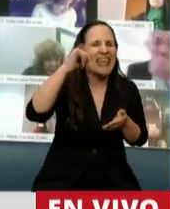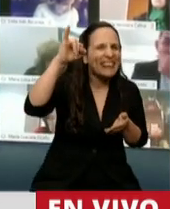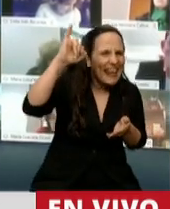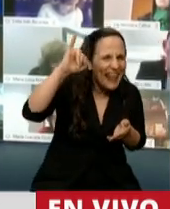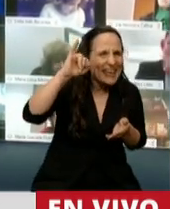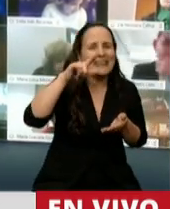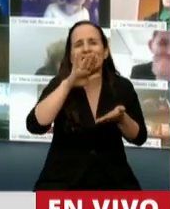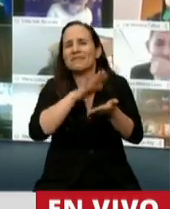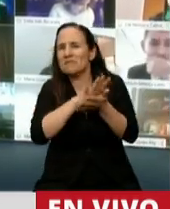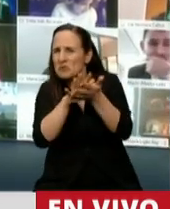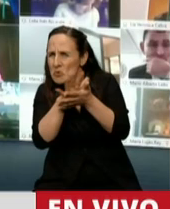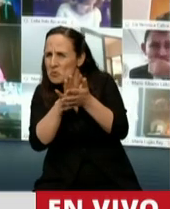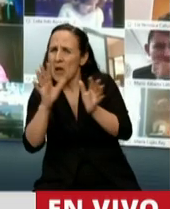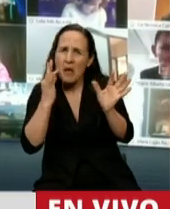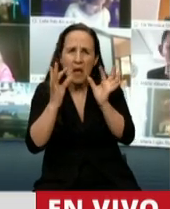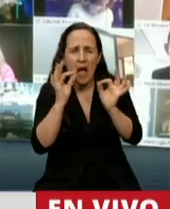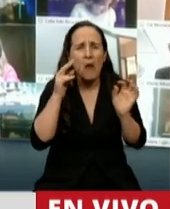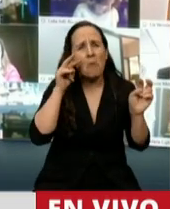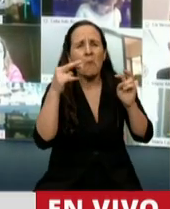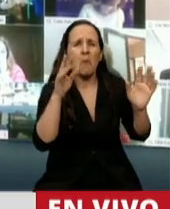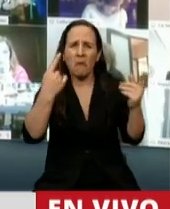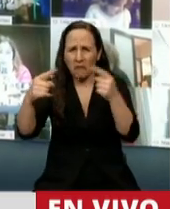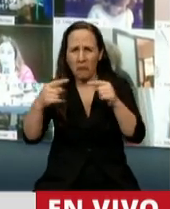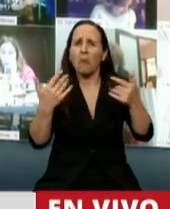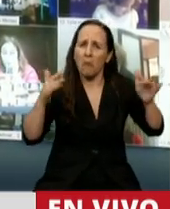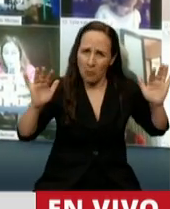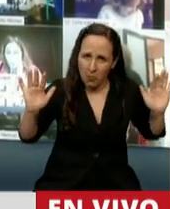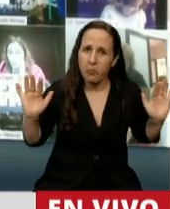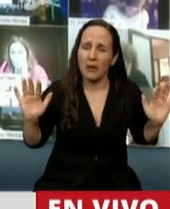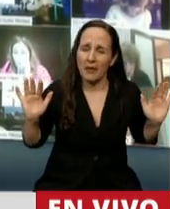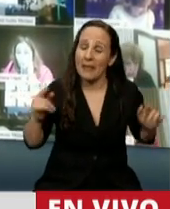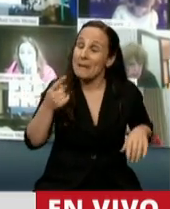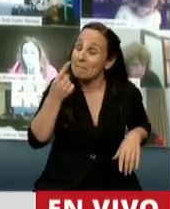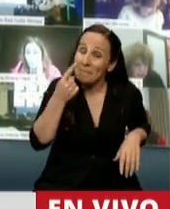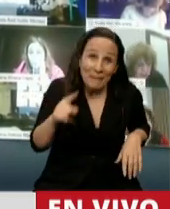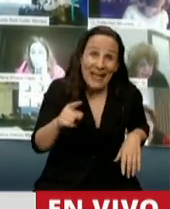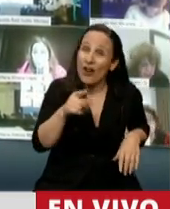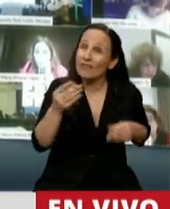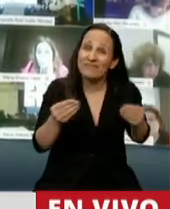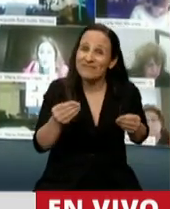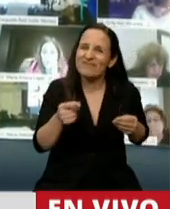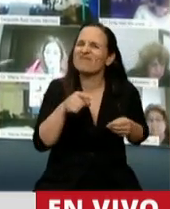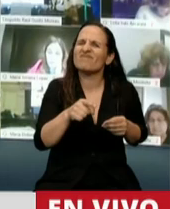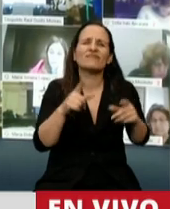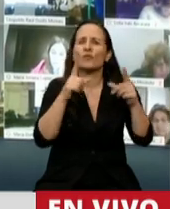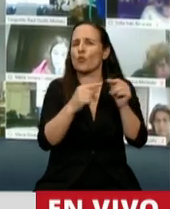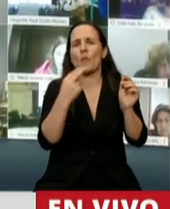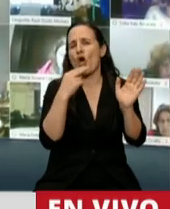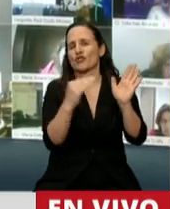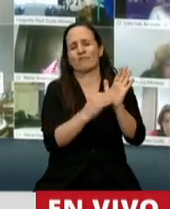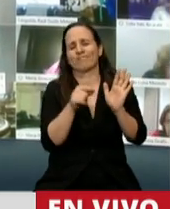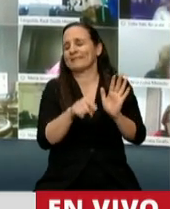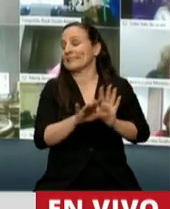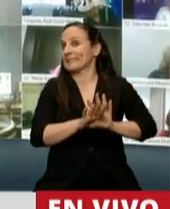algunas cuestiones se ha solucionado. Y podemos tener visiones distintas. Pero creo que el eje central es hablar de por qué el artículo 11. Mire,